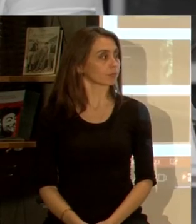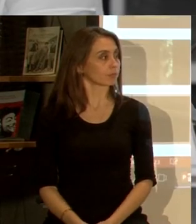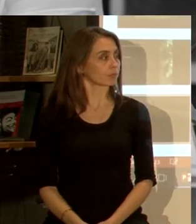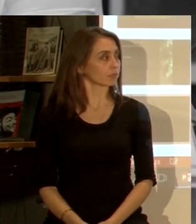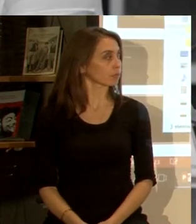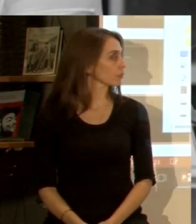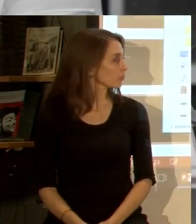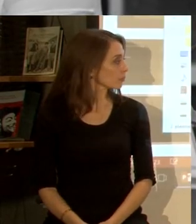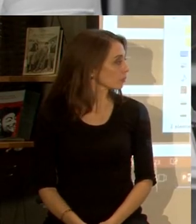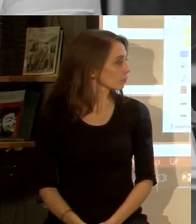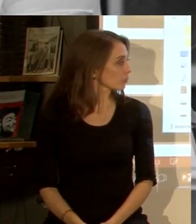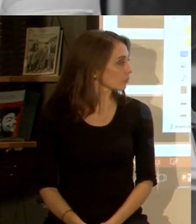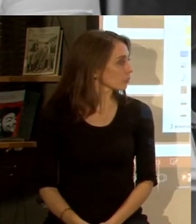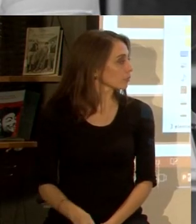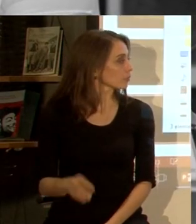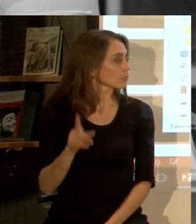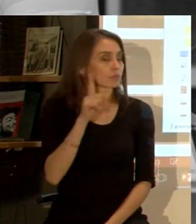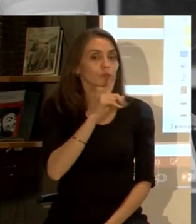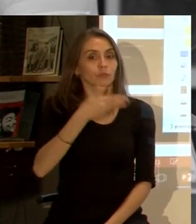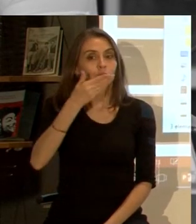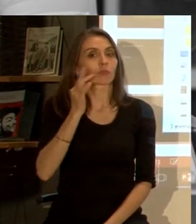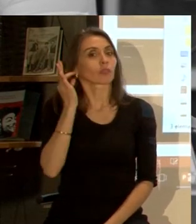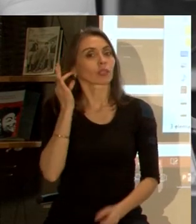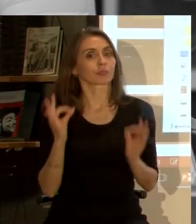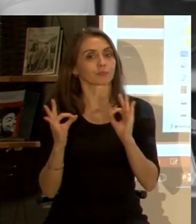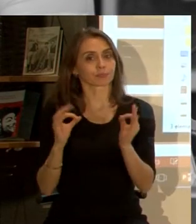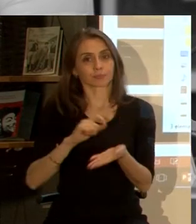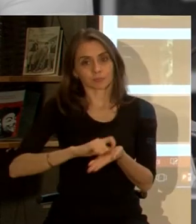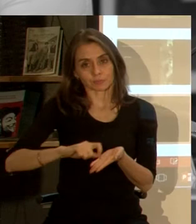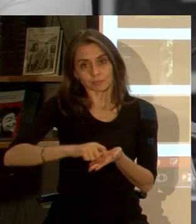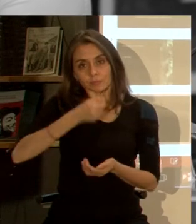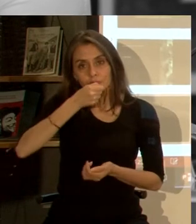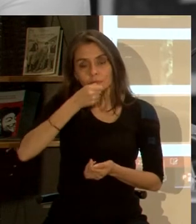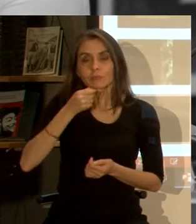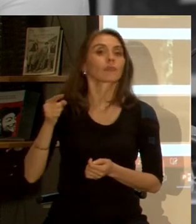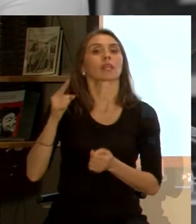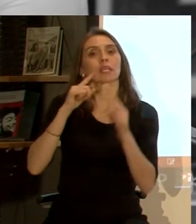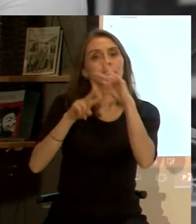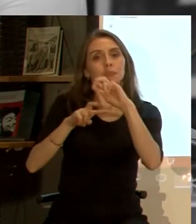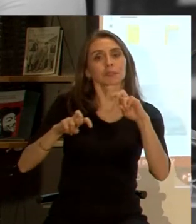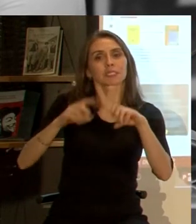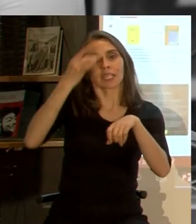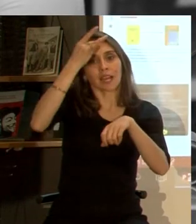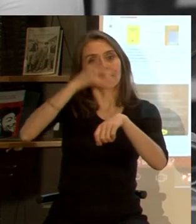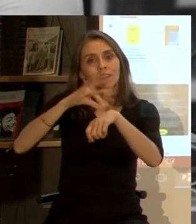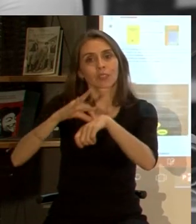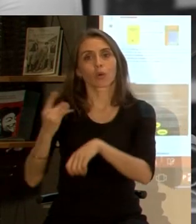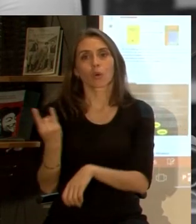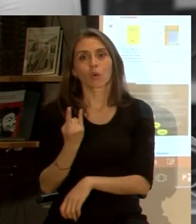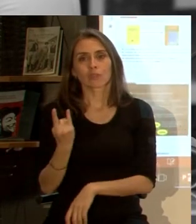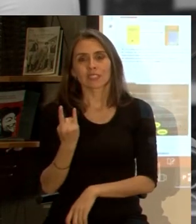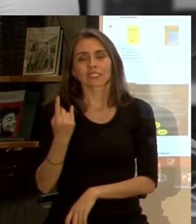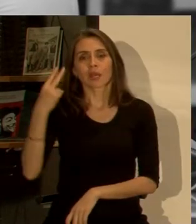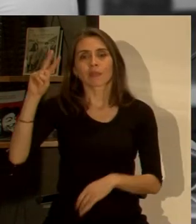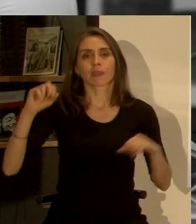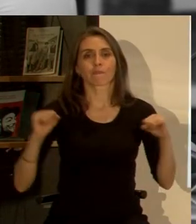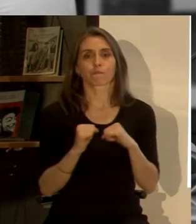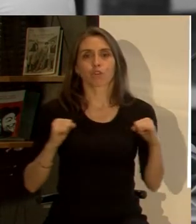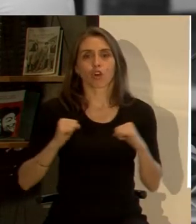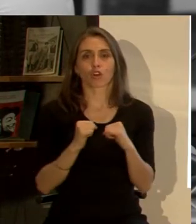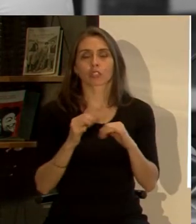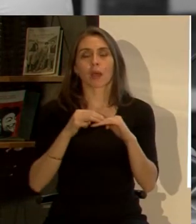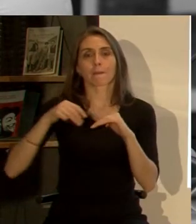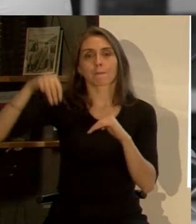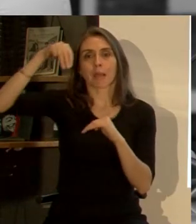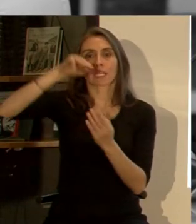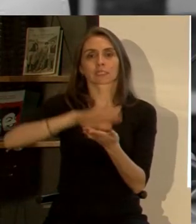nuestra última ponente es Patricia Salvador Patricia es periodista y epidemióloga de la Universidad Juan N. Corpas de Bogotá y Magíster en